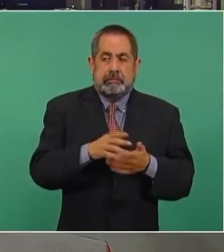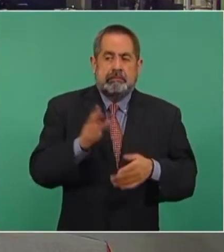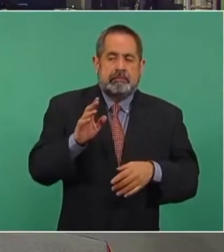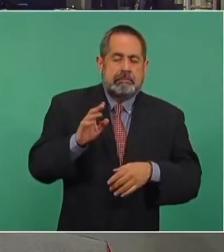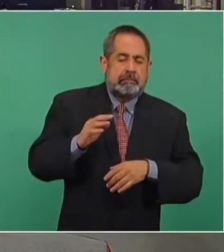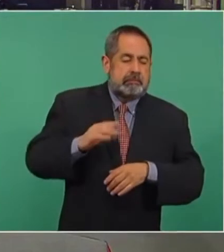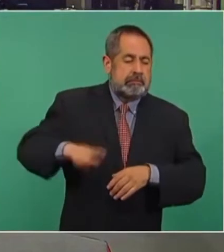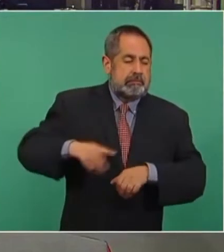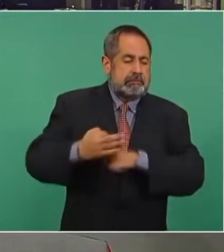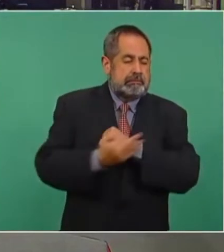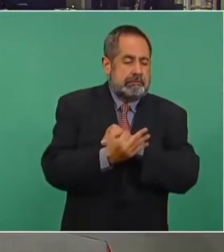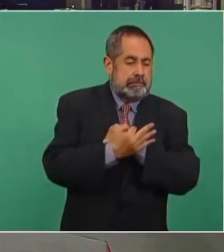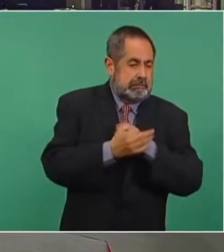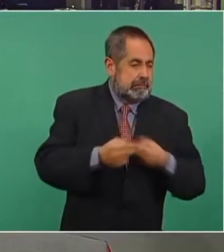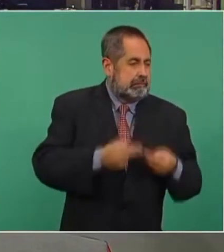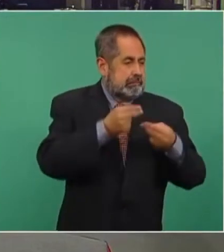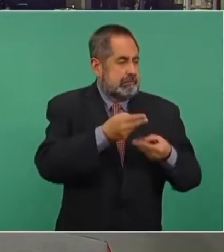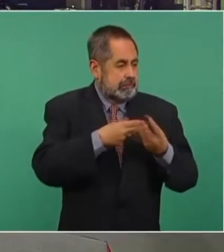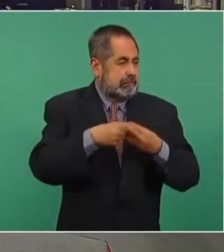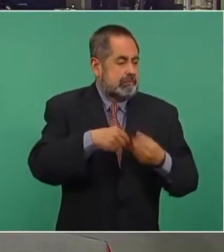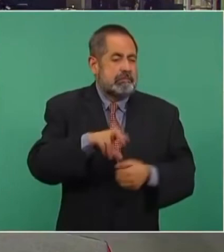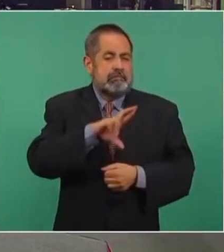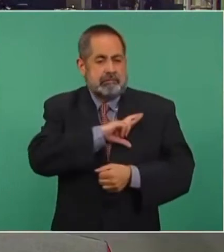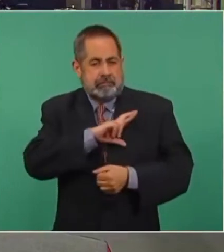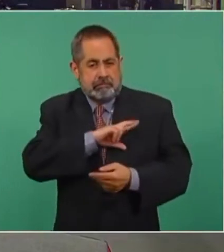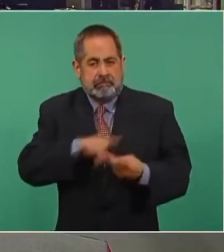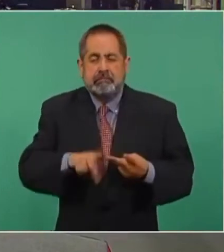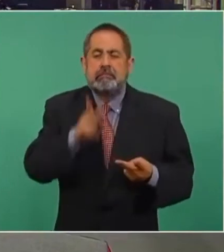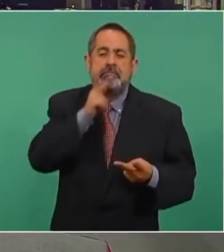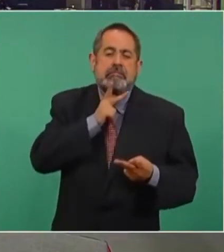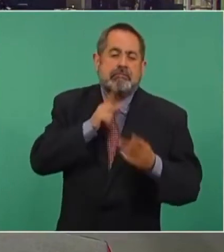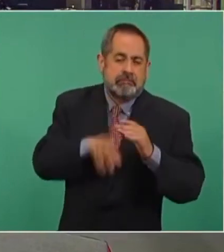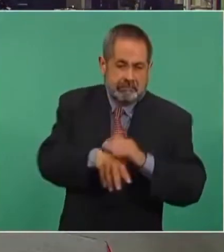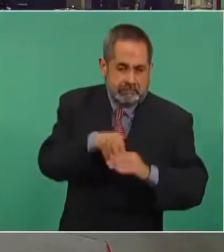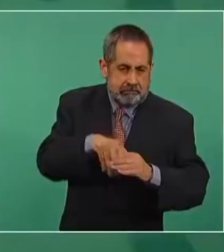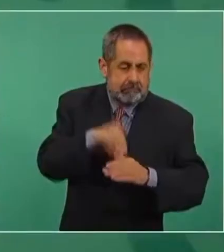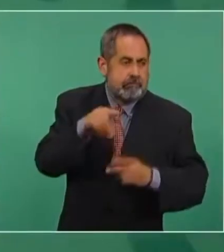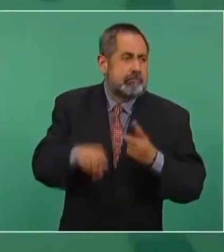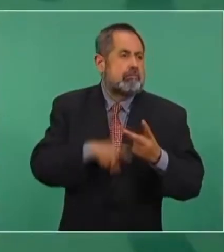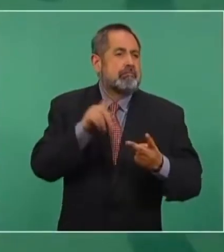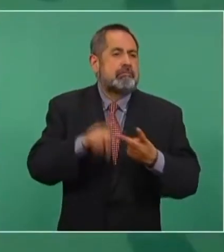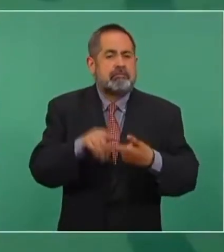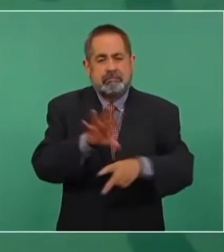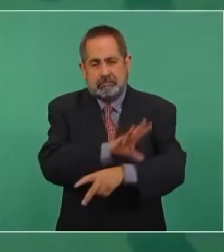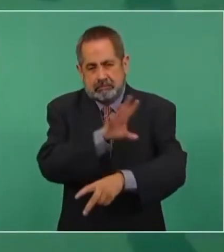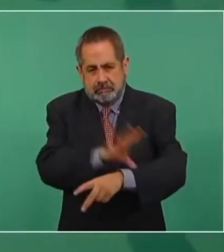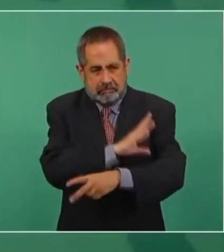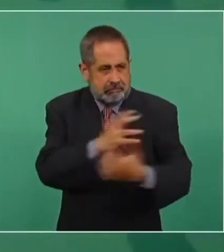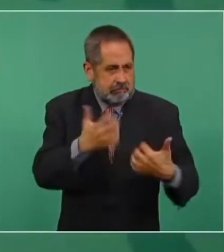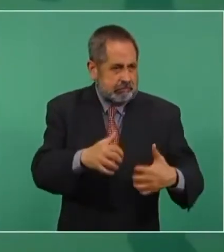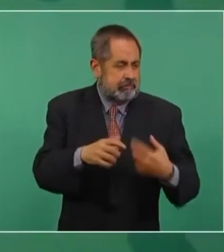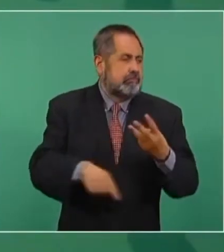para privatizar el petróleo, para privatizar la industria eléctrica.